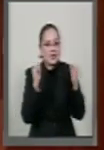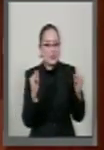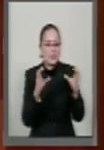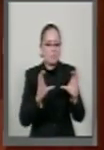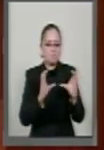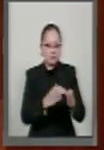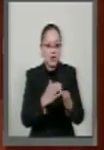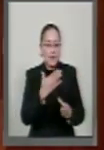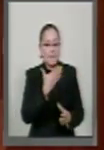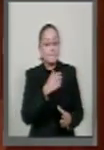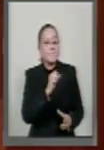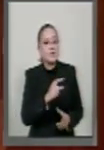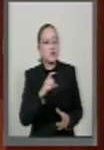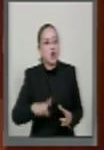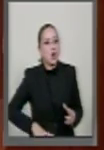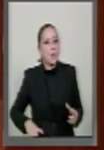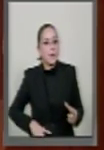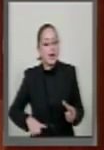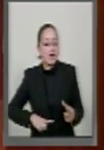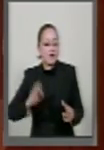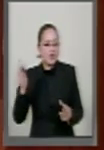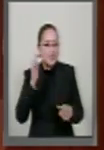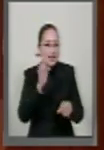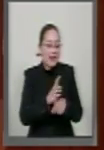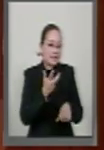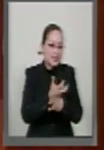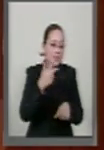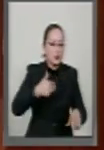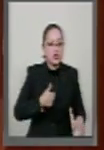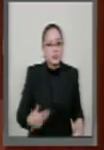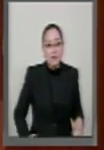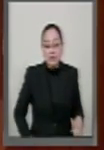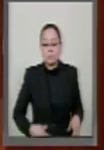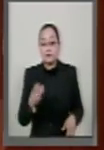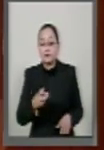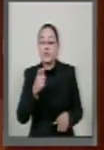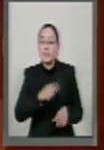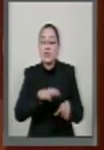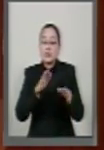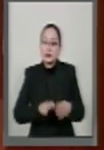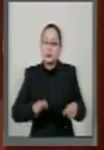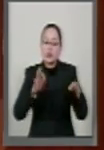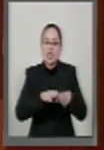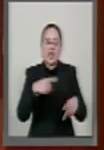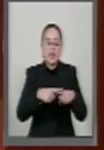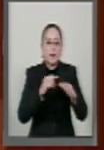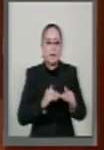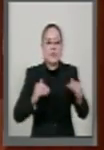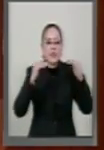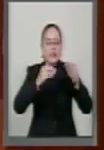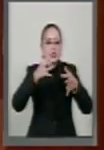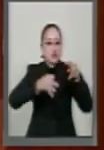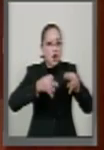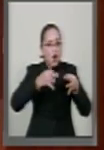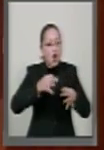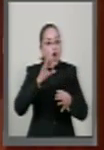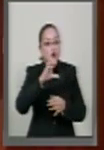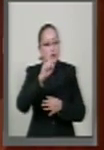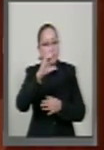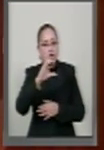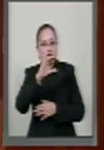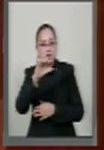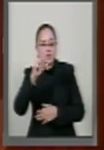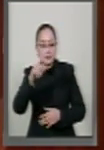debemos de tener claro la suma importancia de quien es designado Ministro de la Corte. Recordamos que la Corte